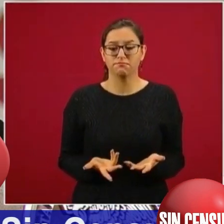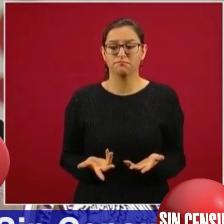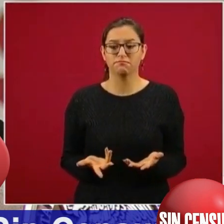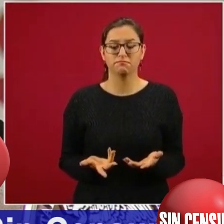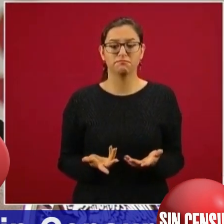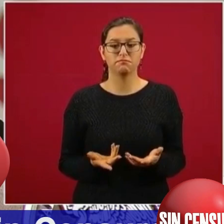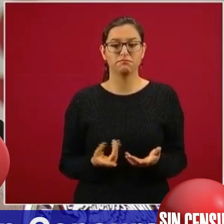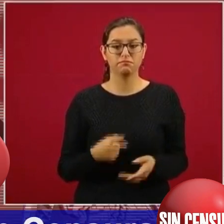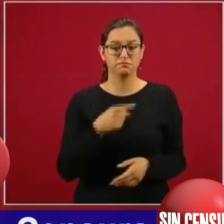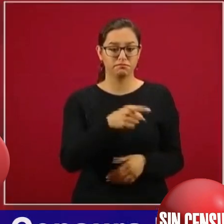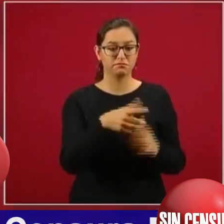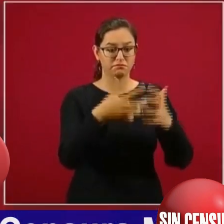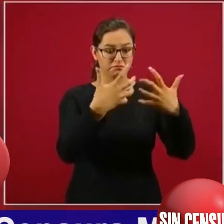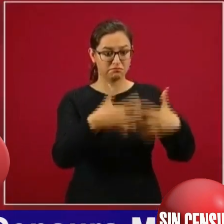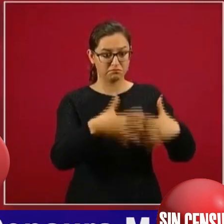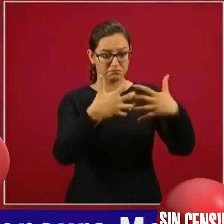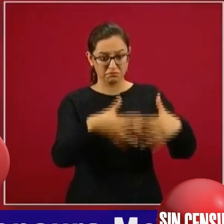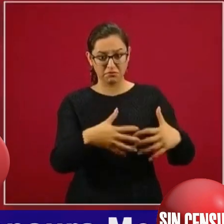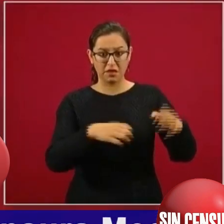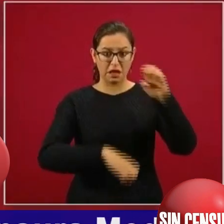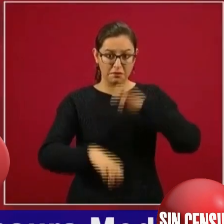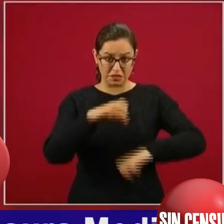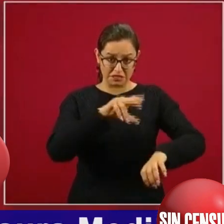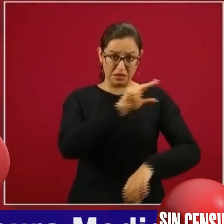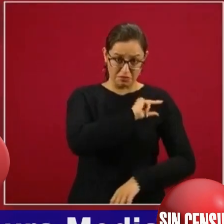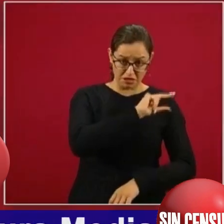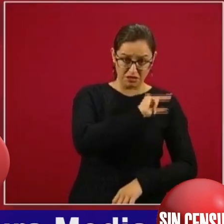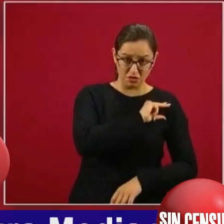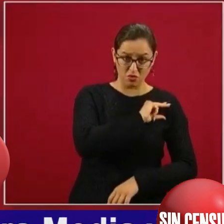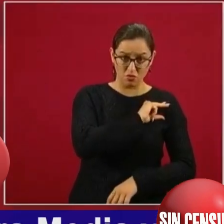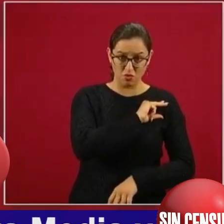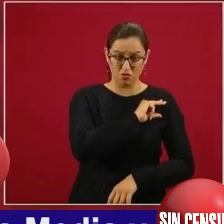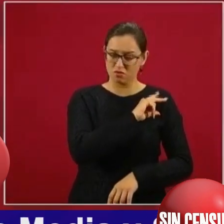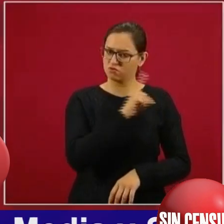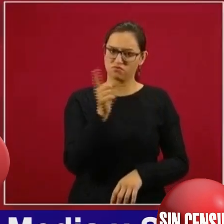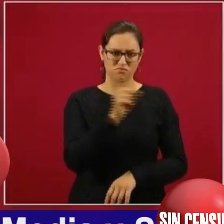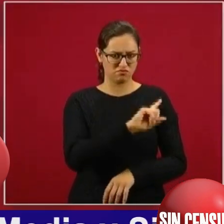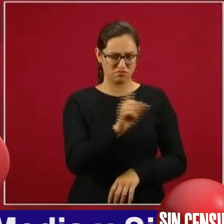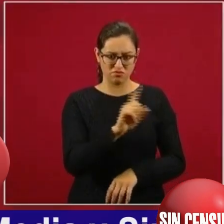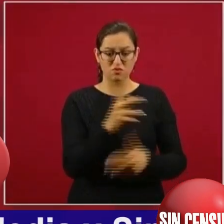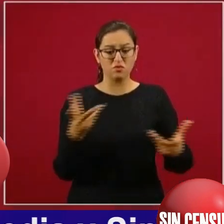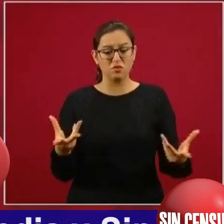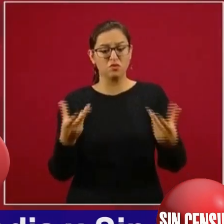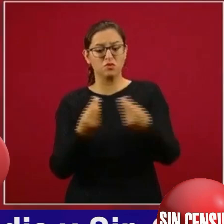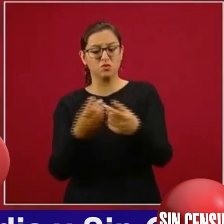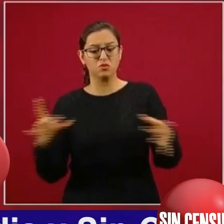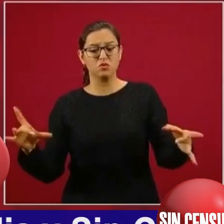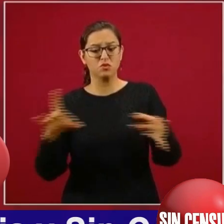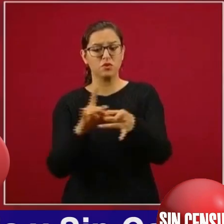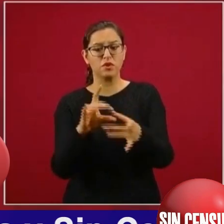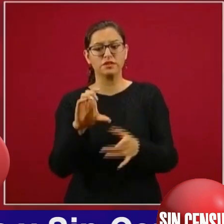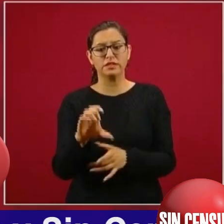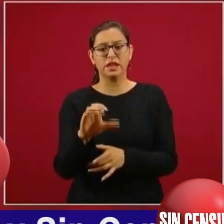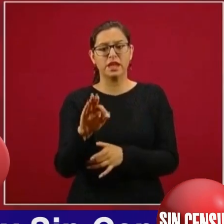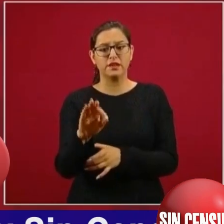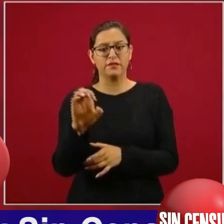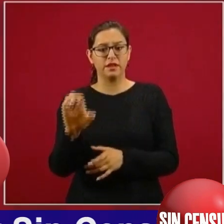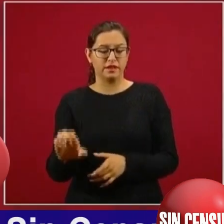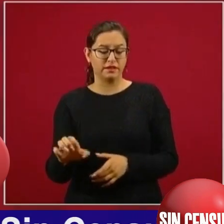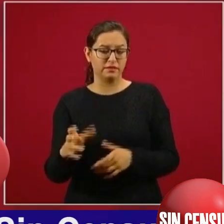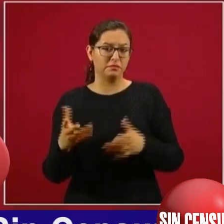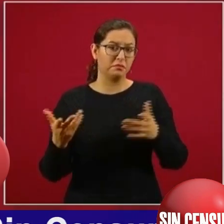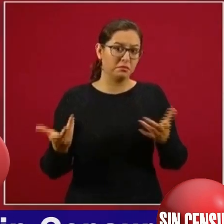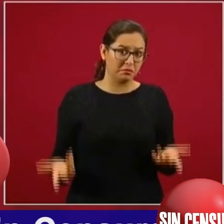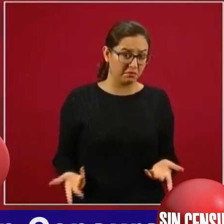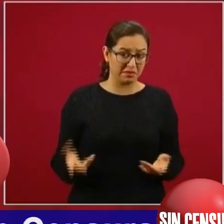planta particular, es privada, es una planta de la Comisión Federal de Electricidad, y la Comisión Federal